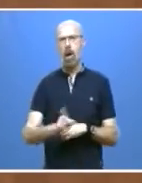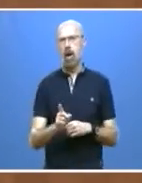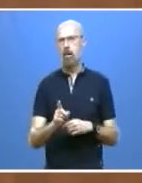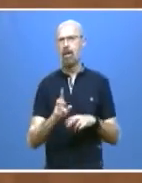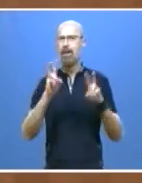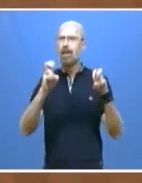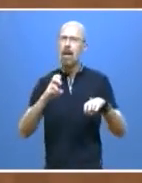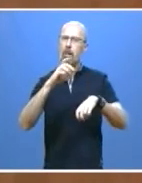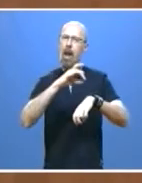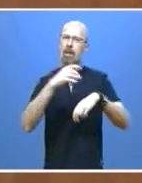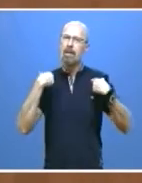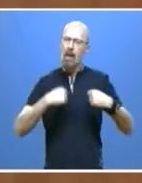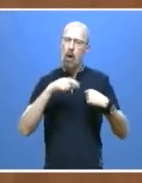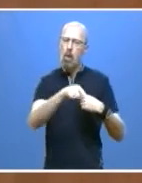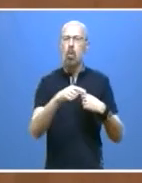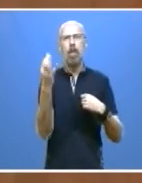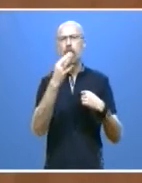sino de acercamiento entre todos.